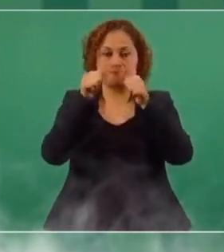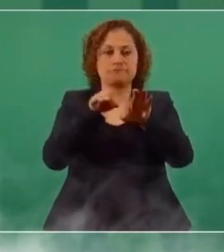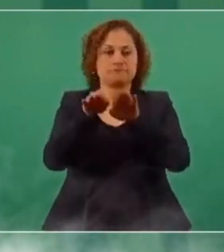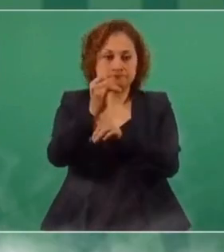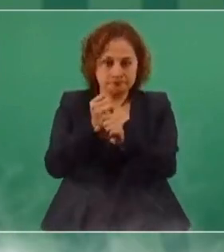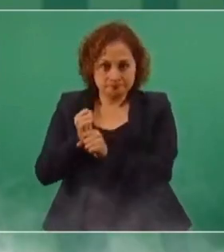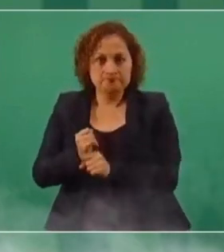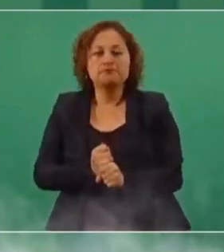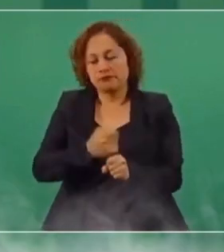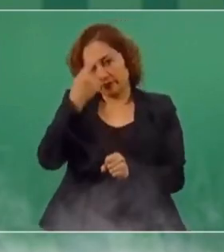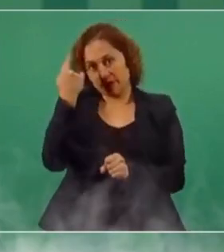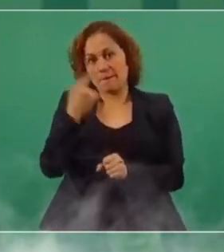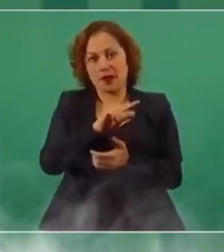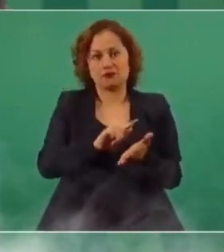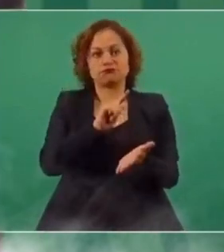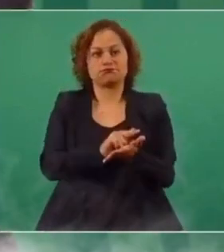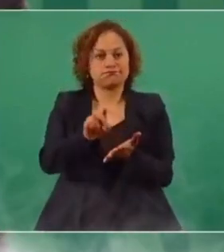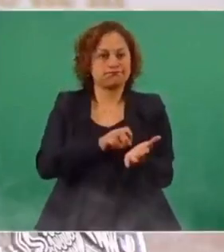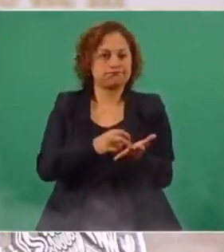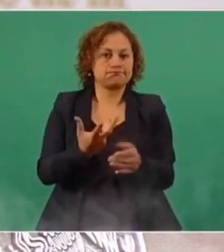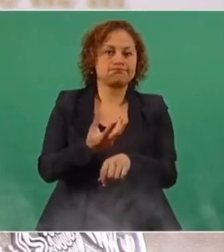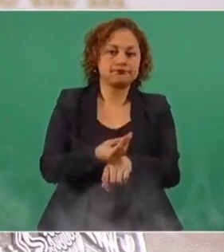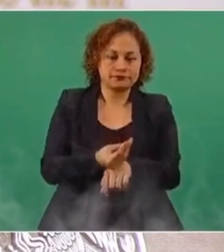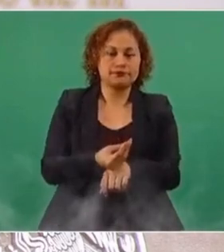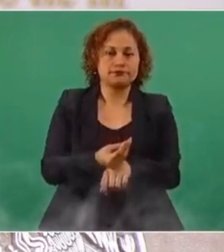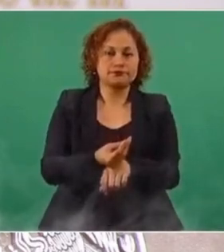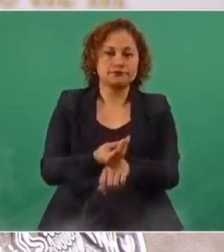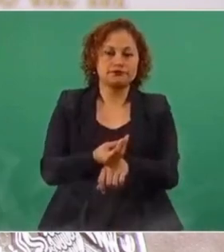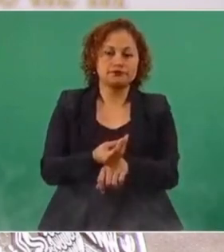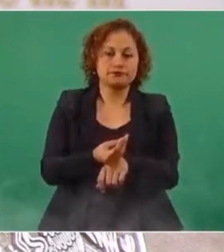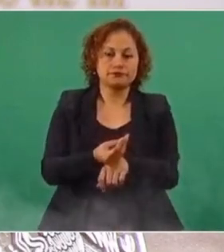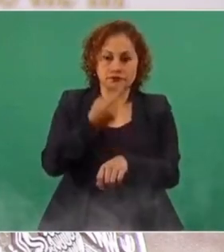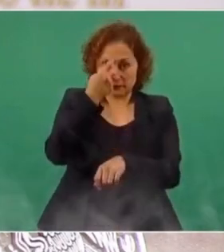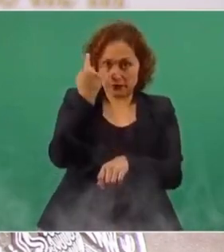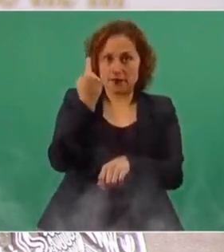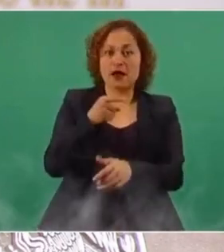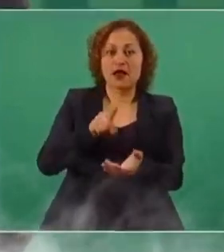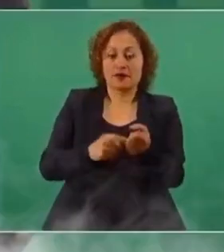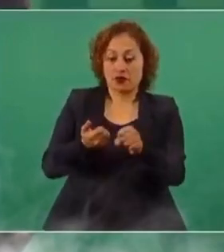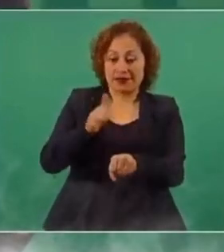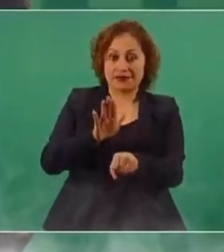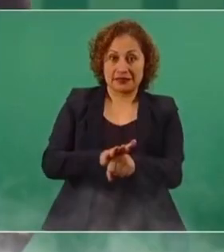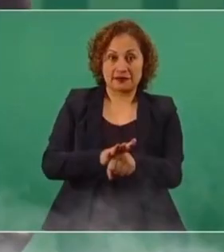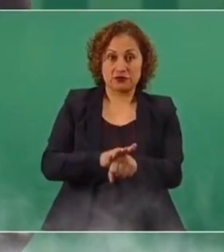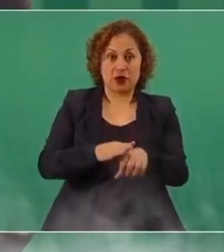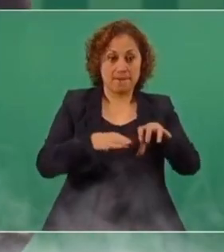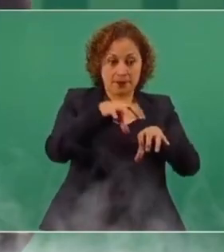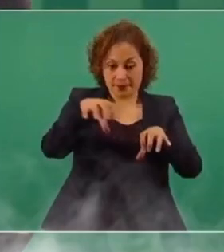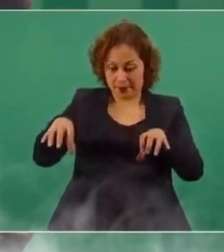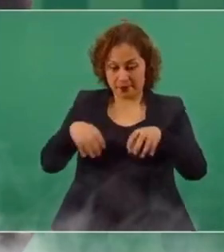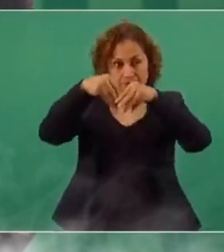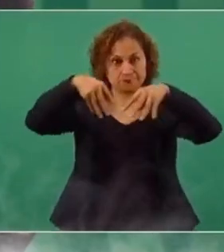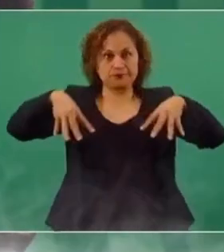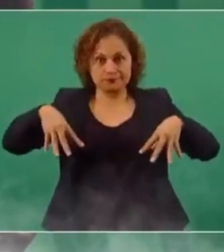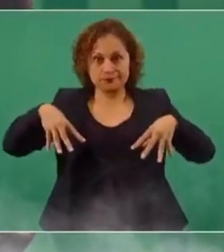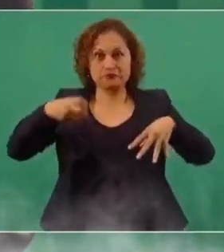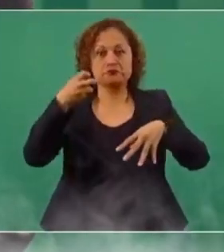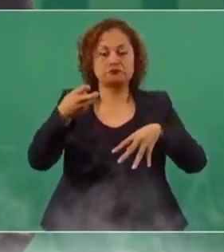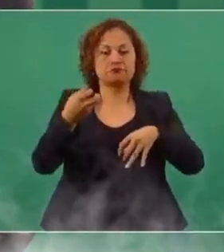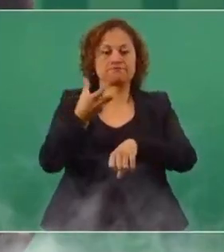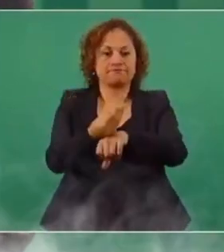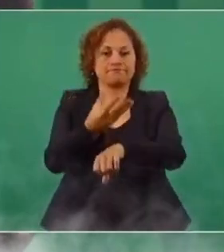ajustar los órganos administrativos, los organismos